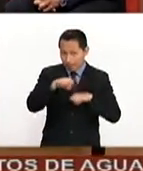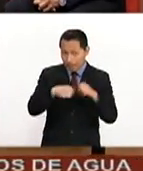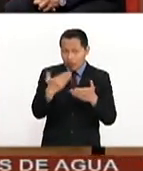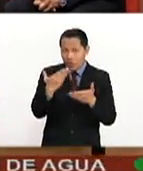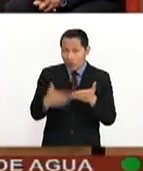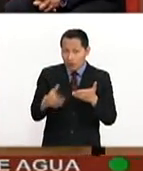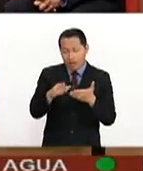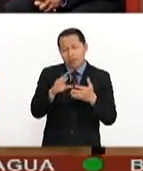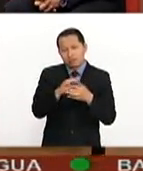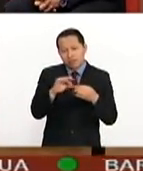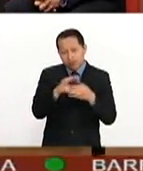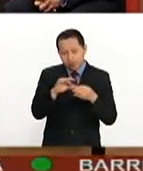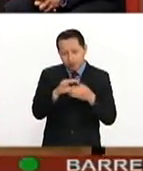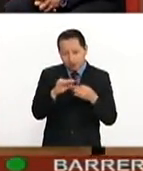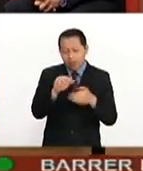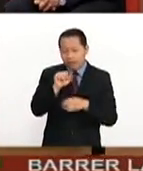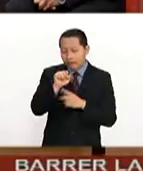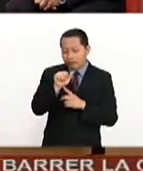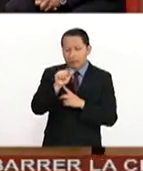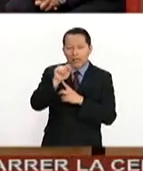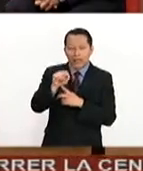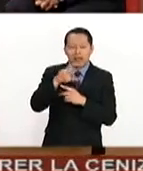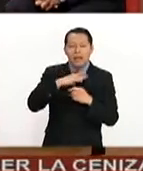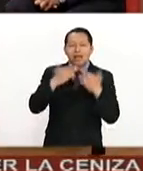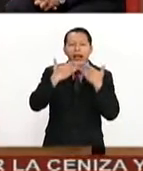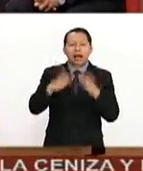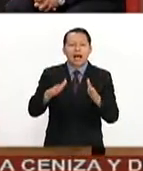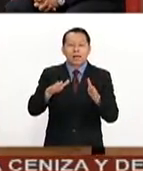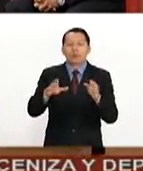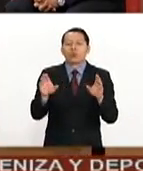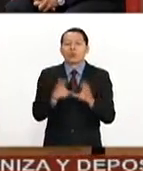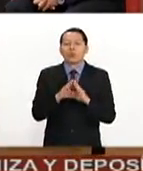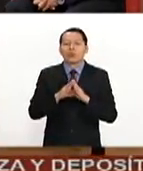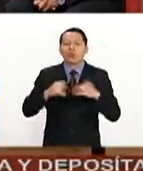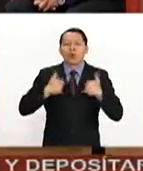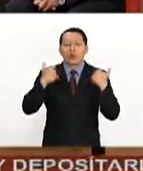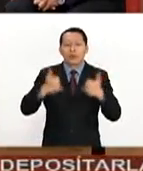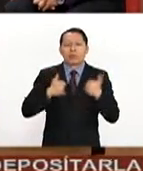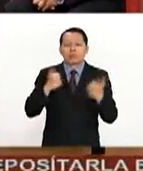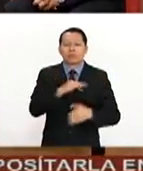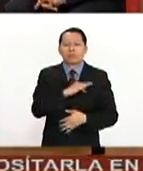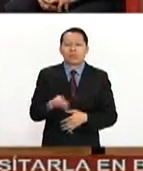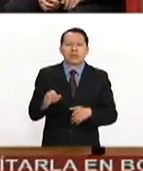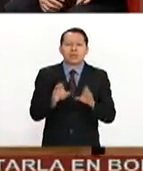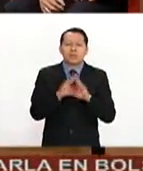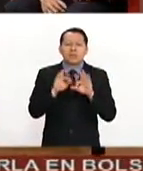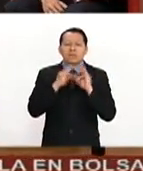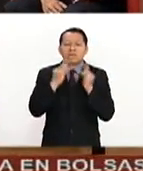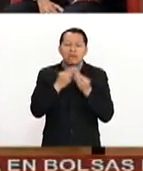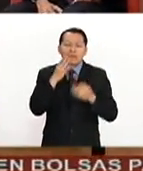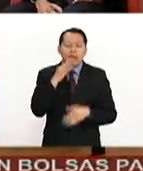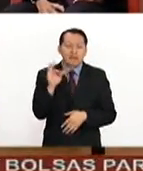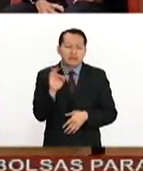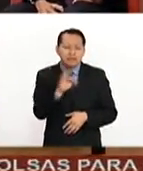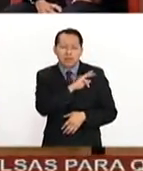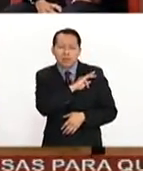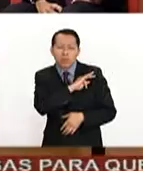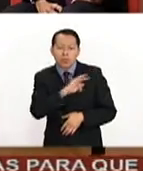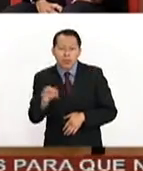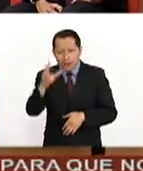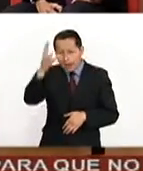a esta nota, el Servicio de Administración Tributaria, el SAT abre sus puertas a los jóvenes para que de una forma sencilla también